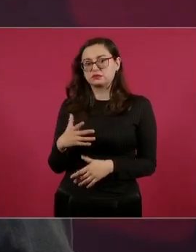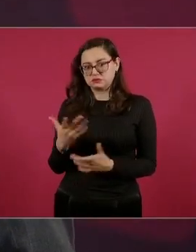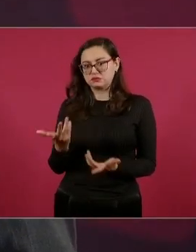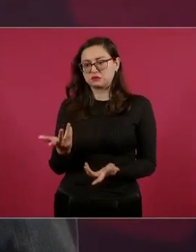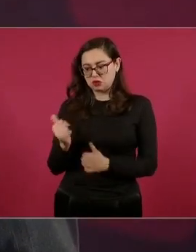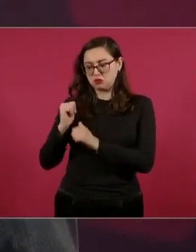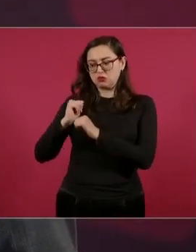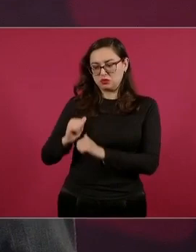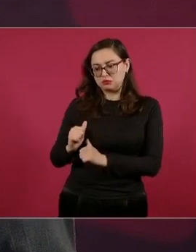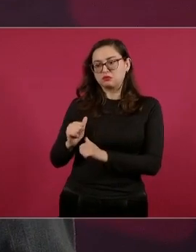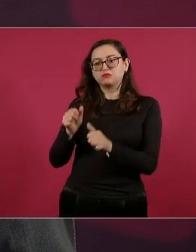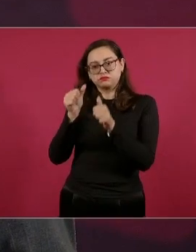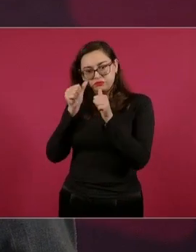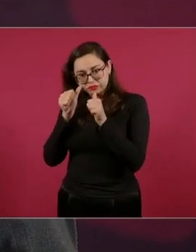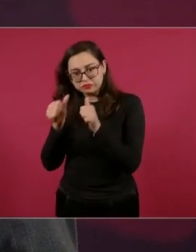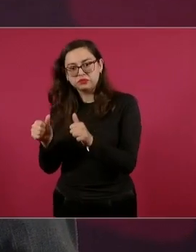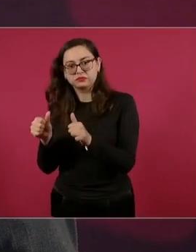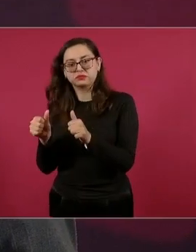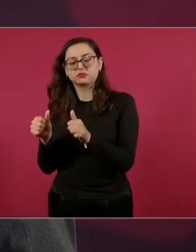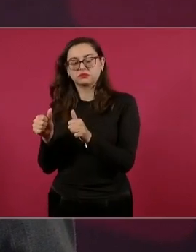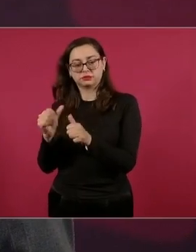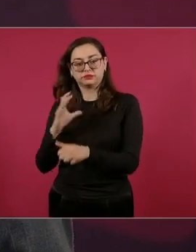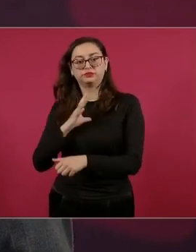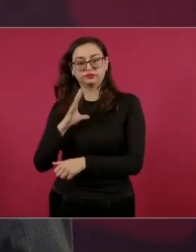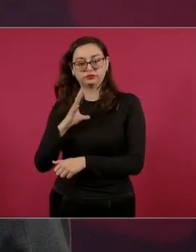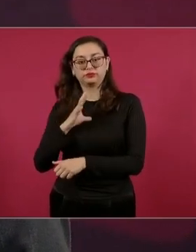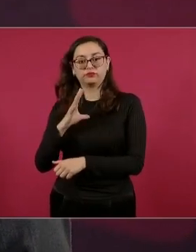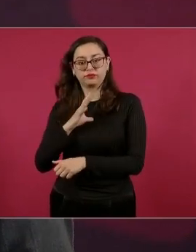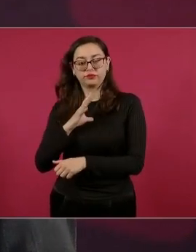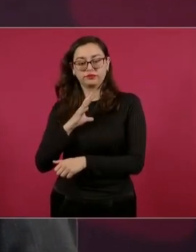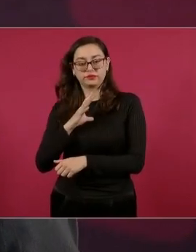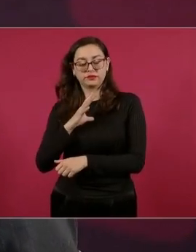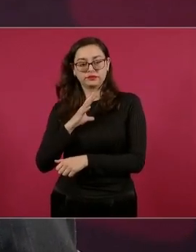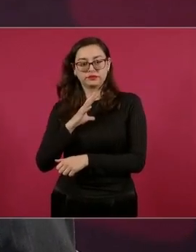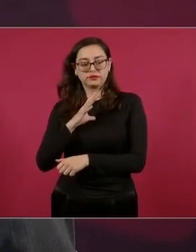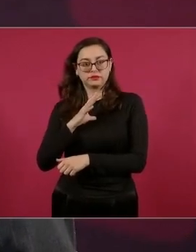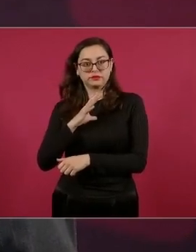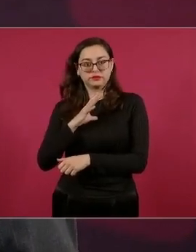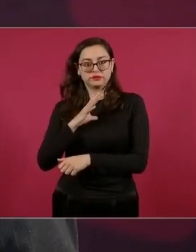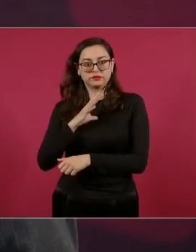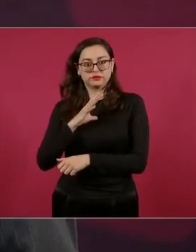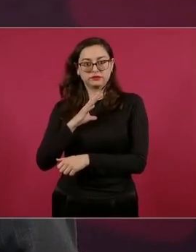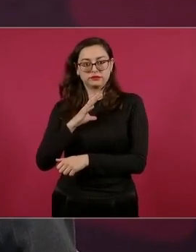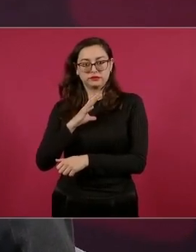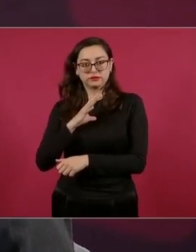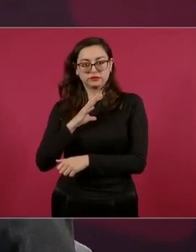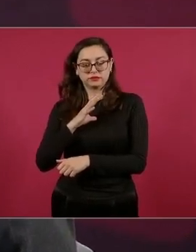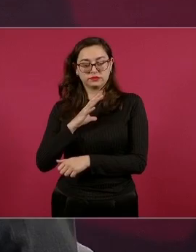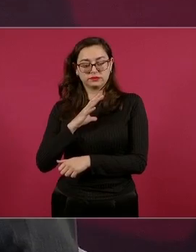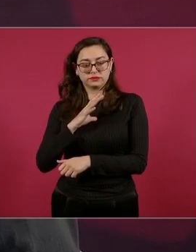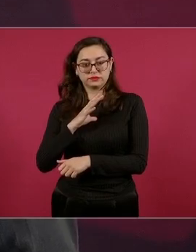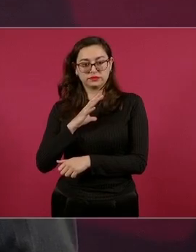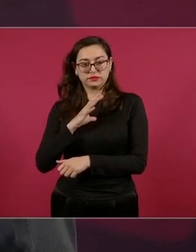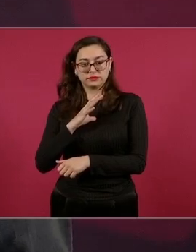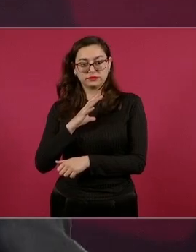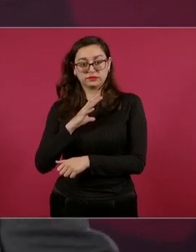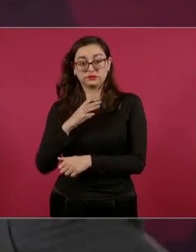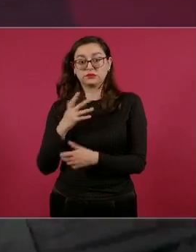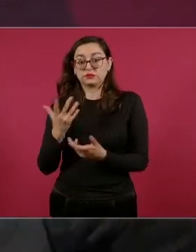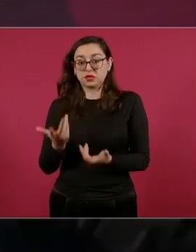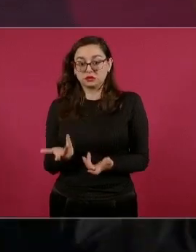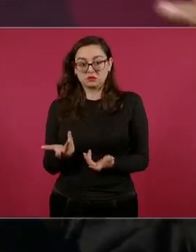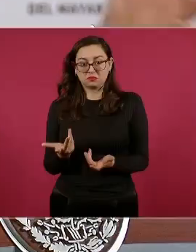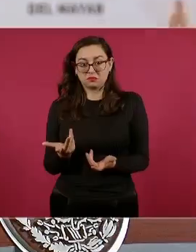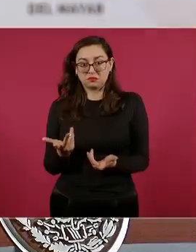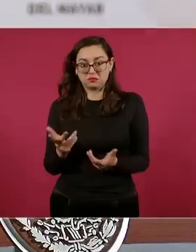como nunca. Tan es así que no hay